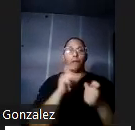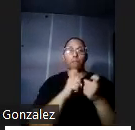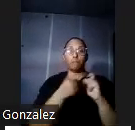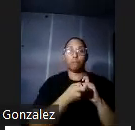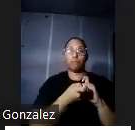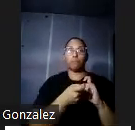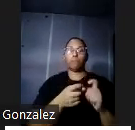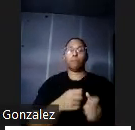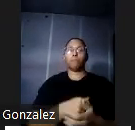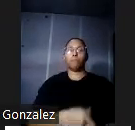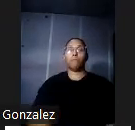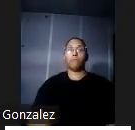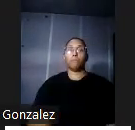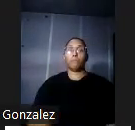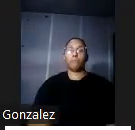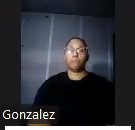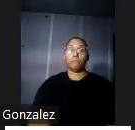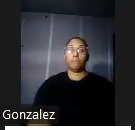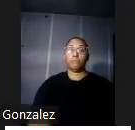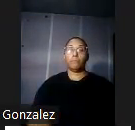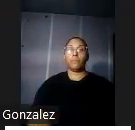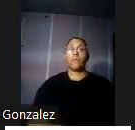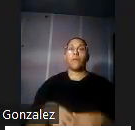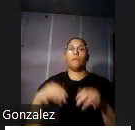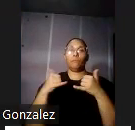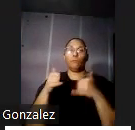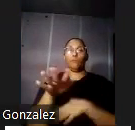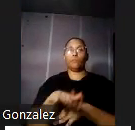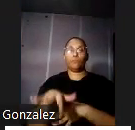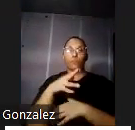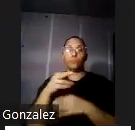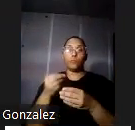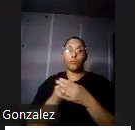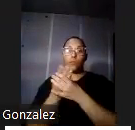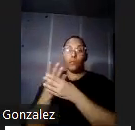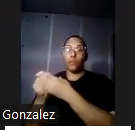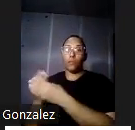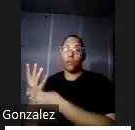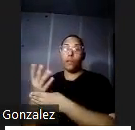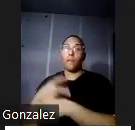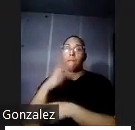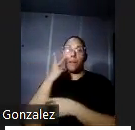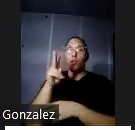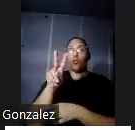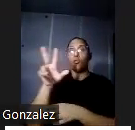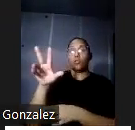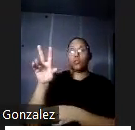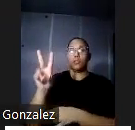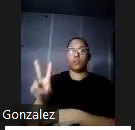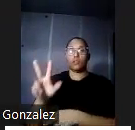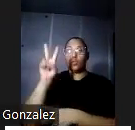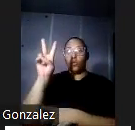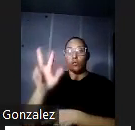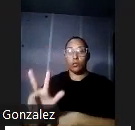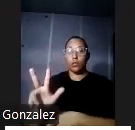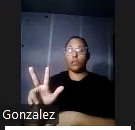fue así que estos jardines que vemos allá al frente de la casa ocupan casi dos terceras partes del exterior de la propiedad